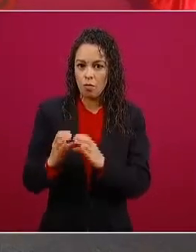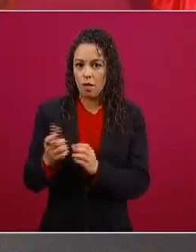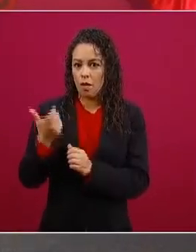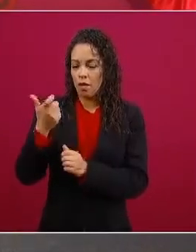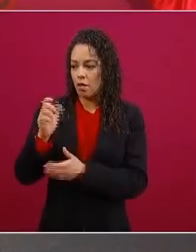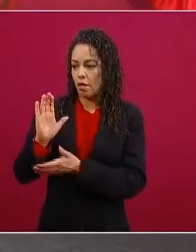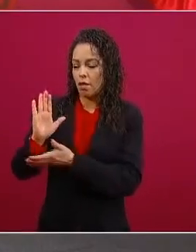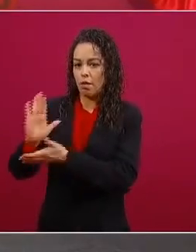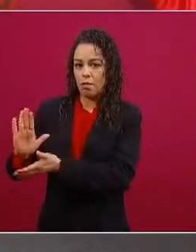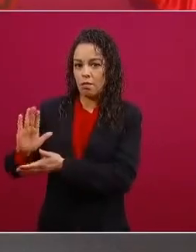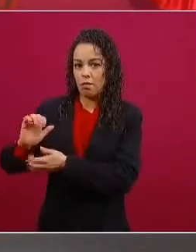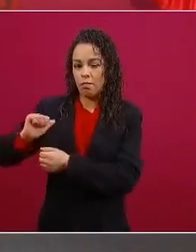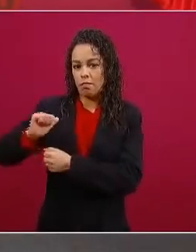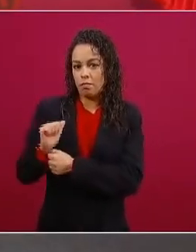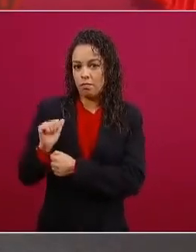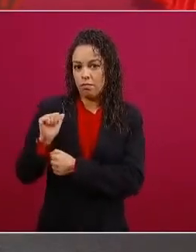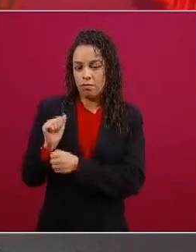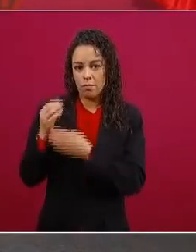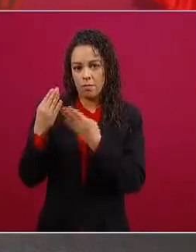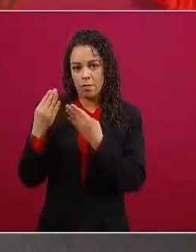del Banco de México.